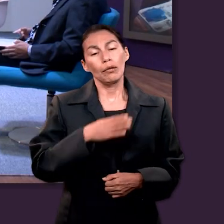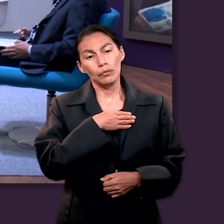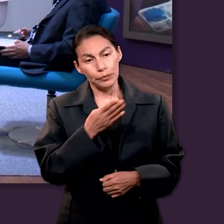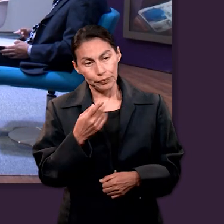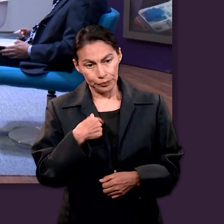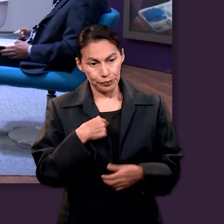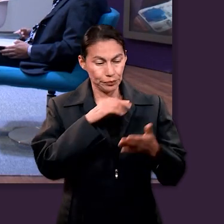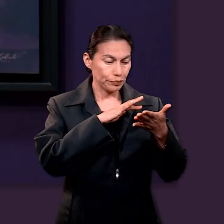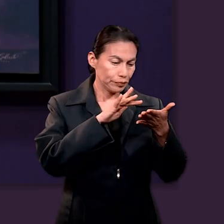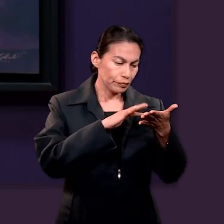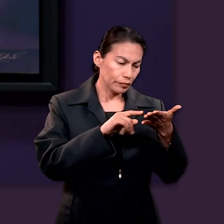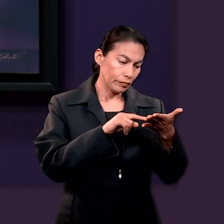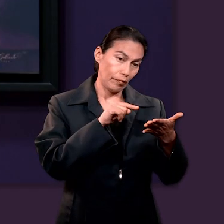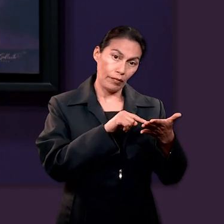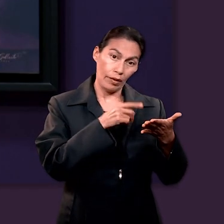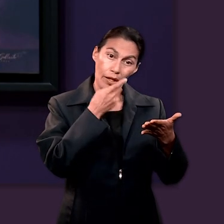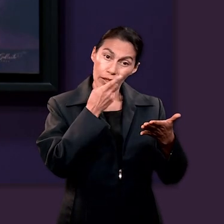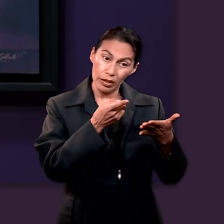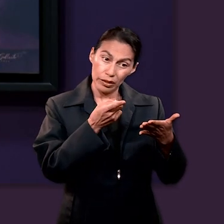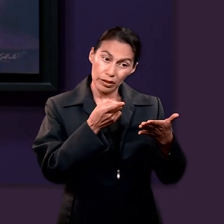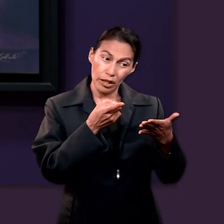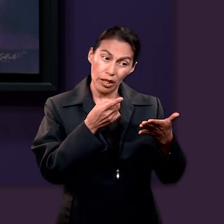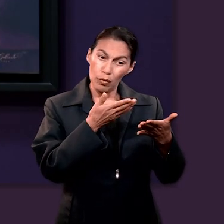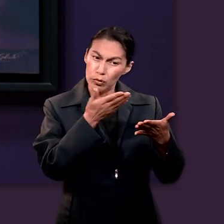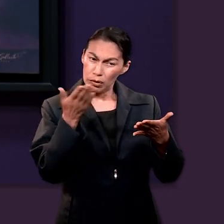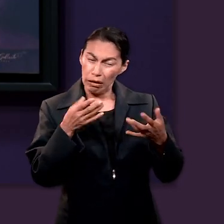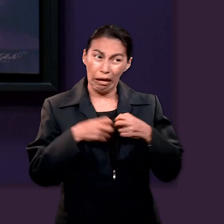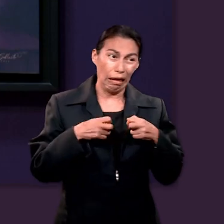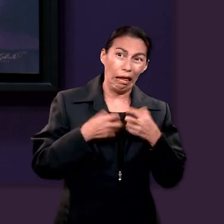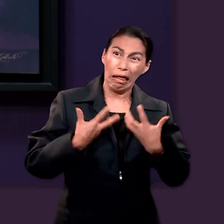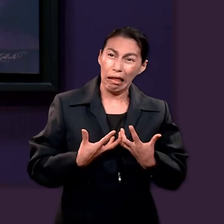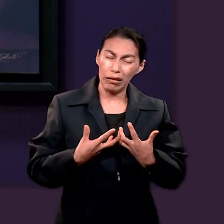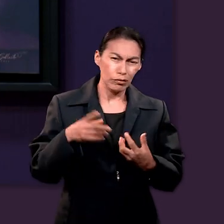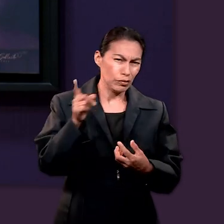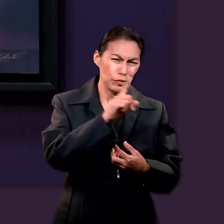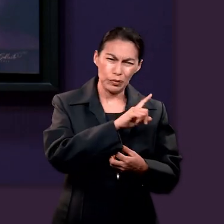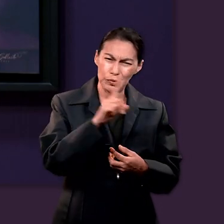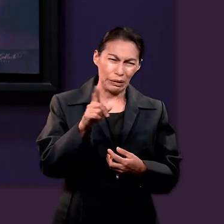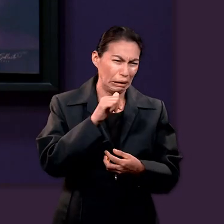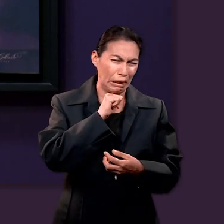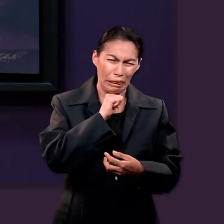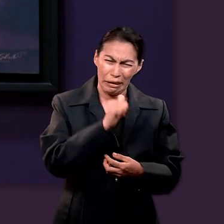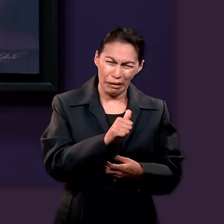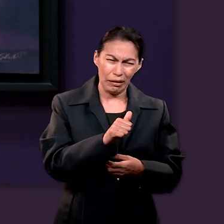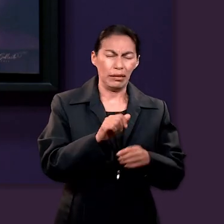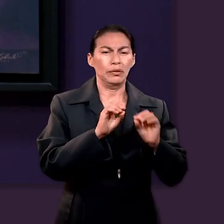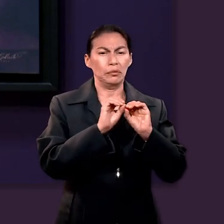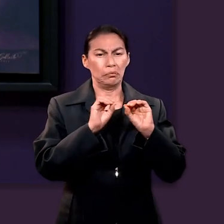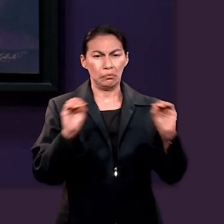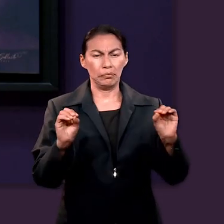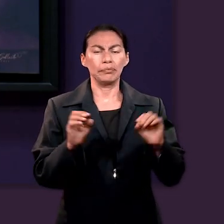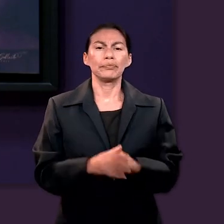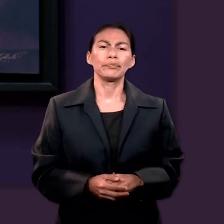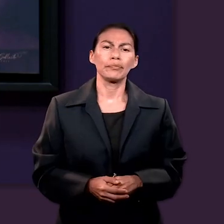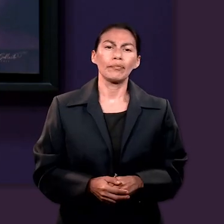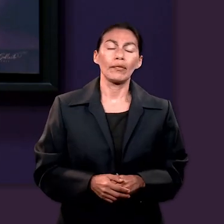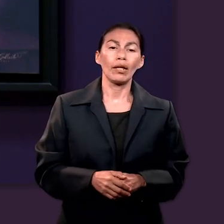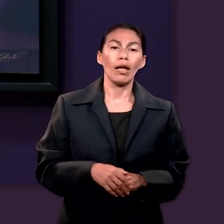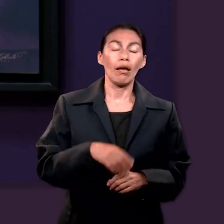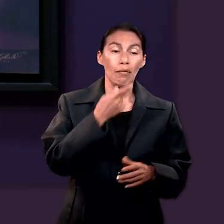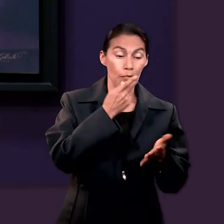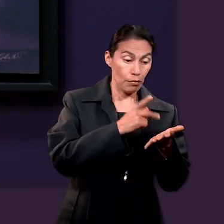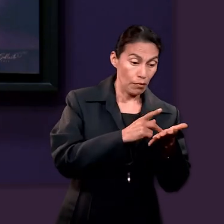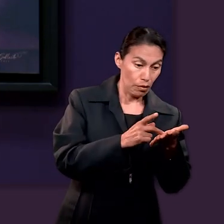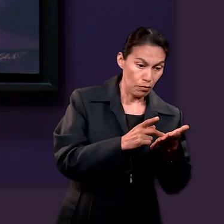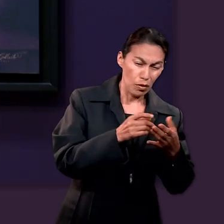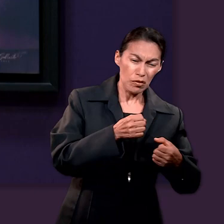Bueno, yo aquí leyendo, dice, por nada estéis afanosos. Creo que él tenía muy en claro